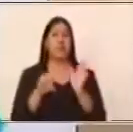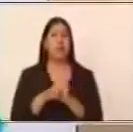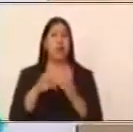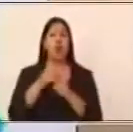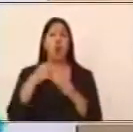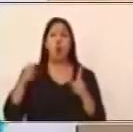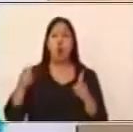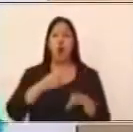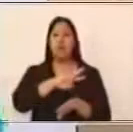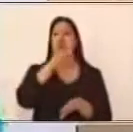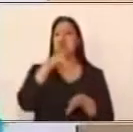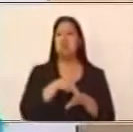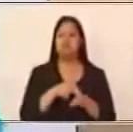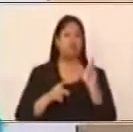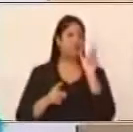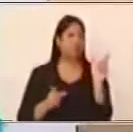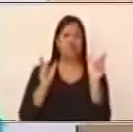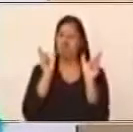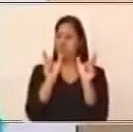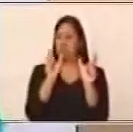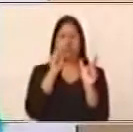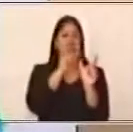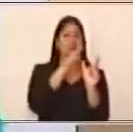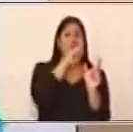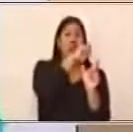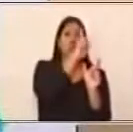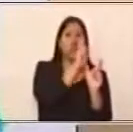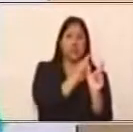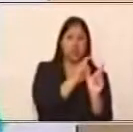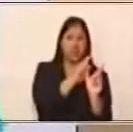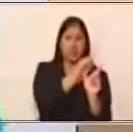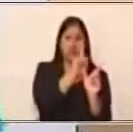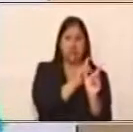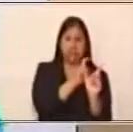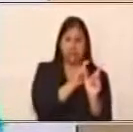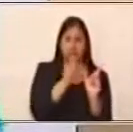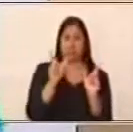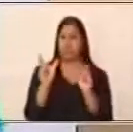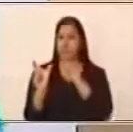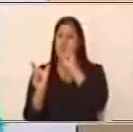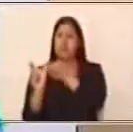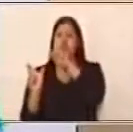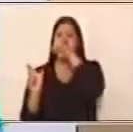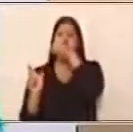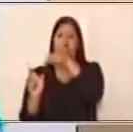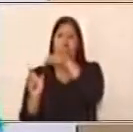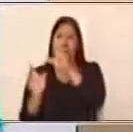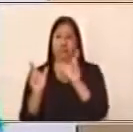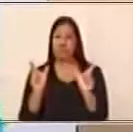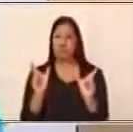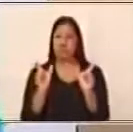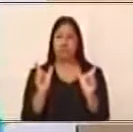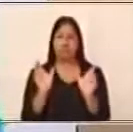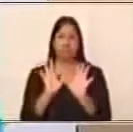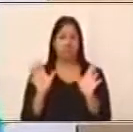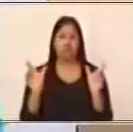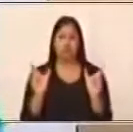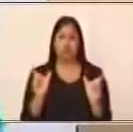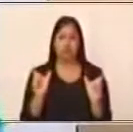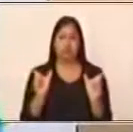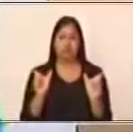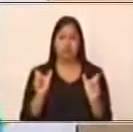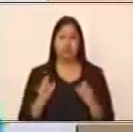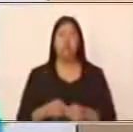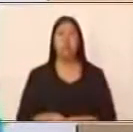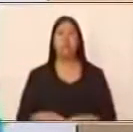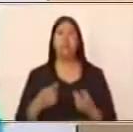hay un sujeto y un predicado que corresponden a los sintagmas nominal y verbal. Pero en este caso,